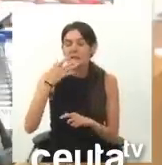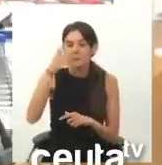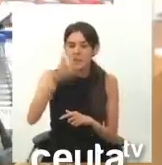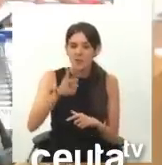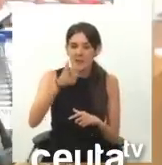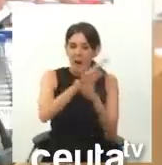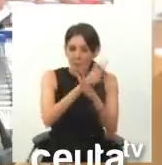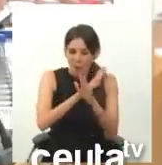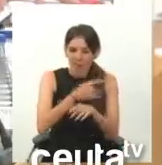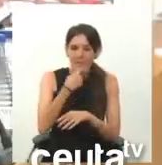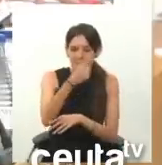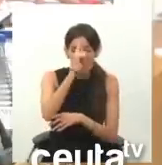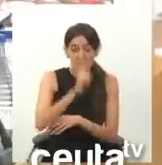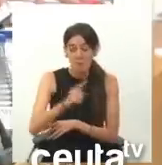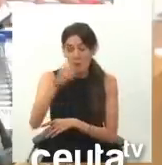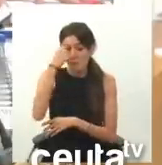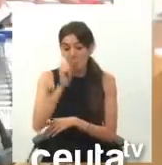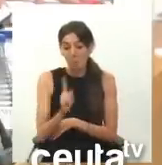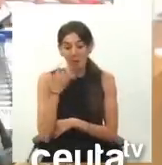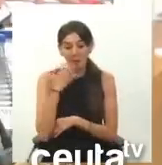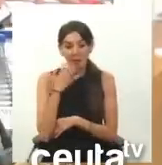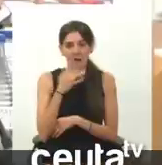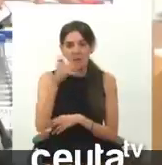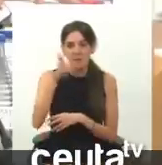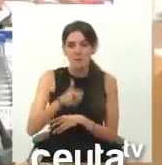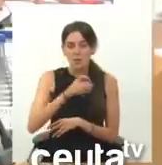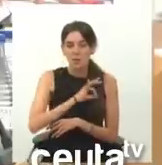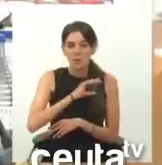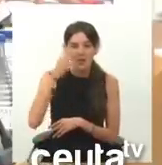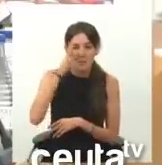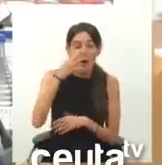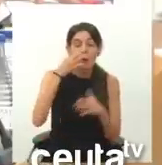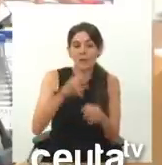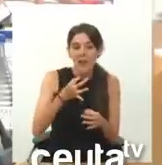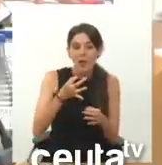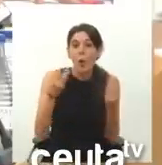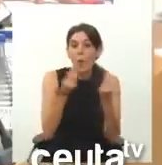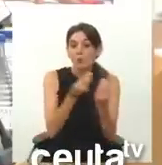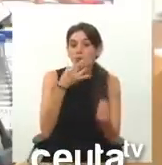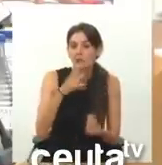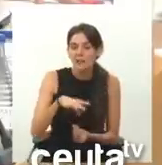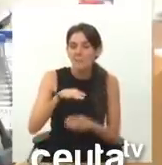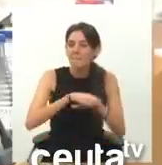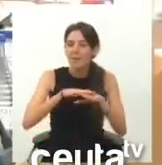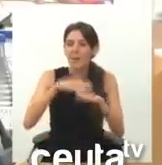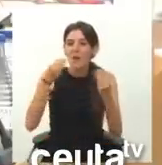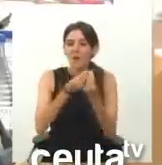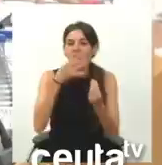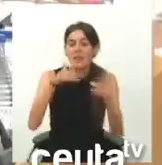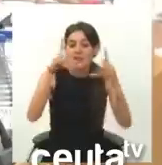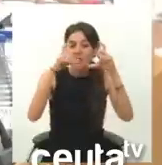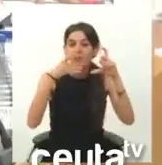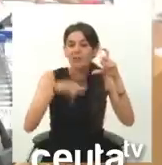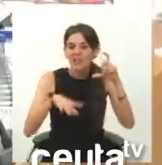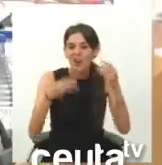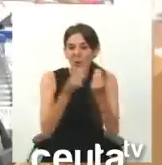ya no nos extraña tanto, señora Amed. Cuidado con quien se junte. No, perdón, cuidado con quien se hace la foto, con